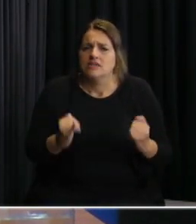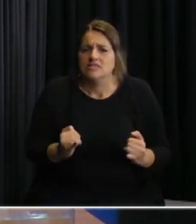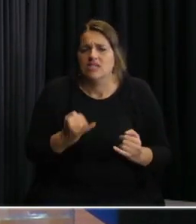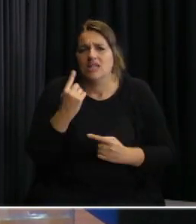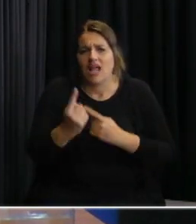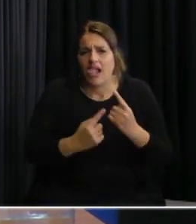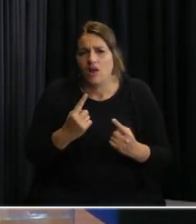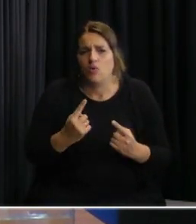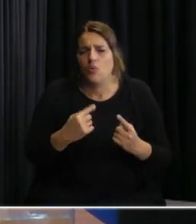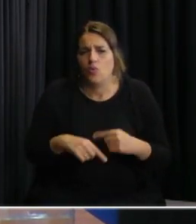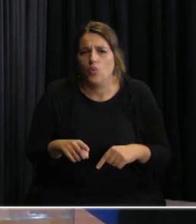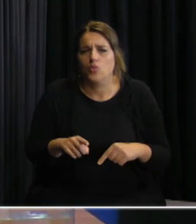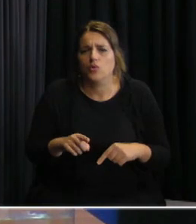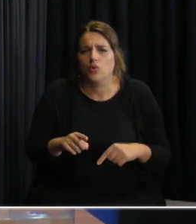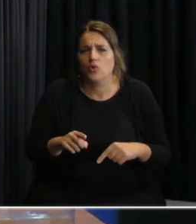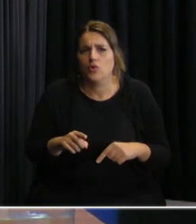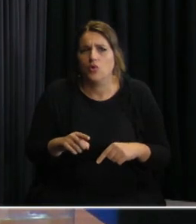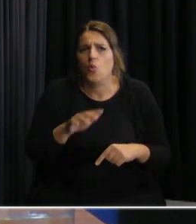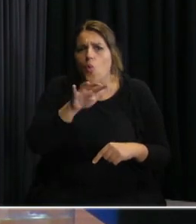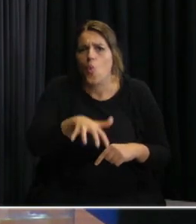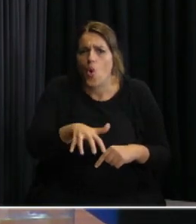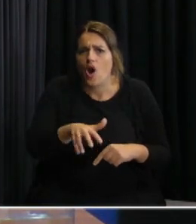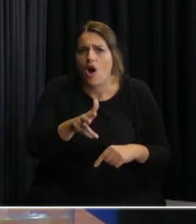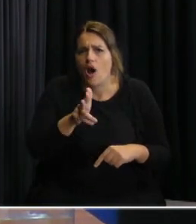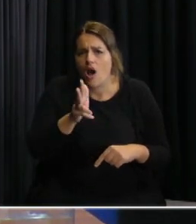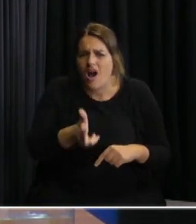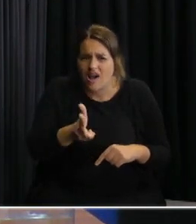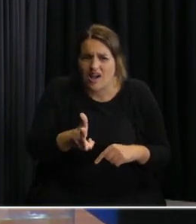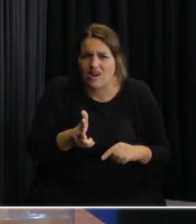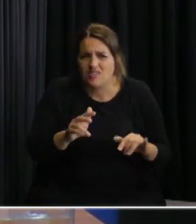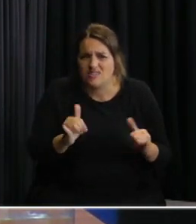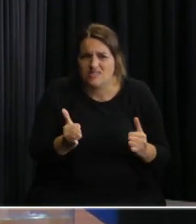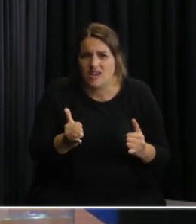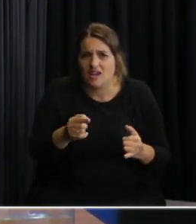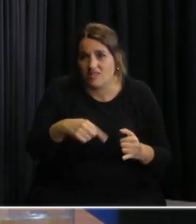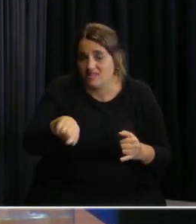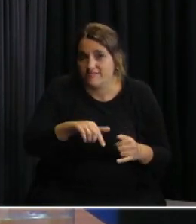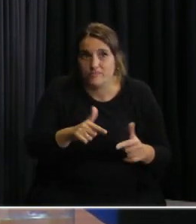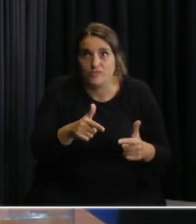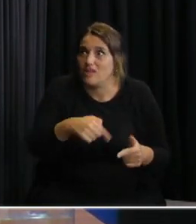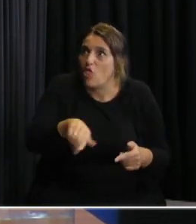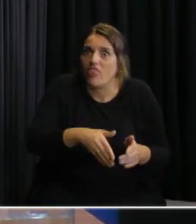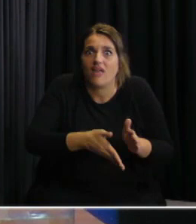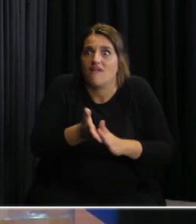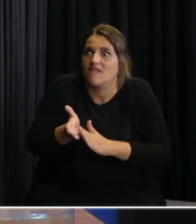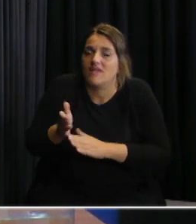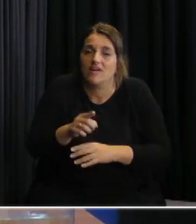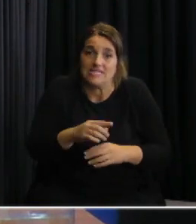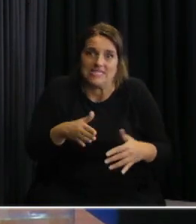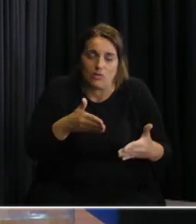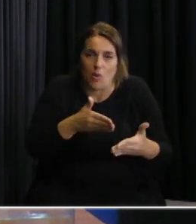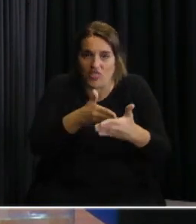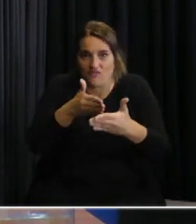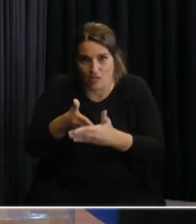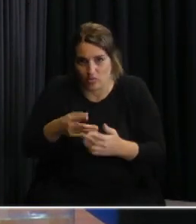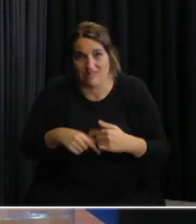alguna ocasión que han cerrado un centro y luego no les encuentra el lugar a esas personas que viven ahí entonces esa es como un poco la dificultad